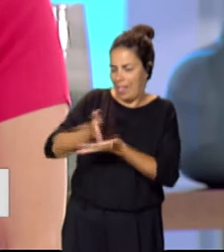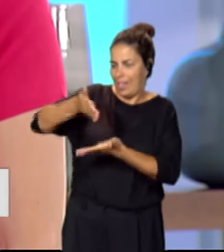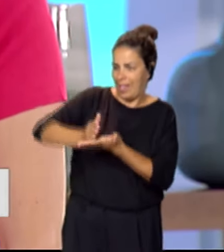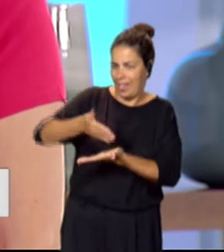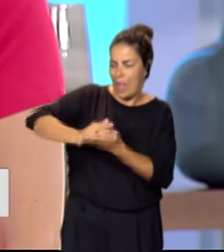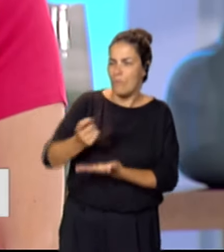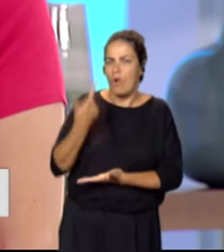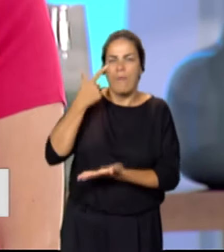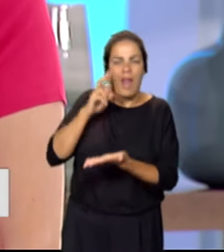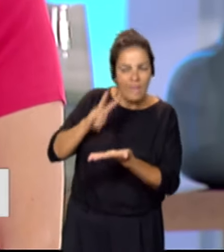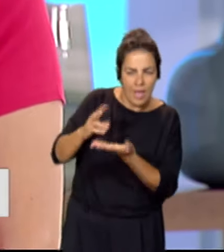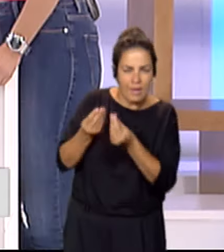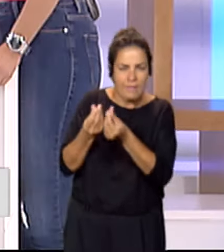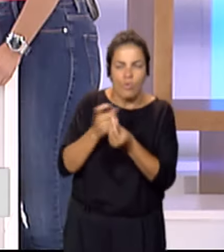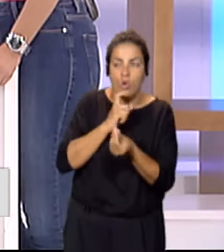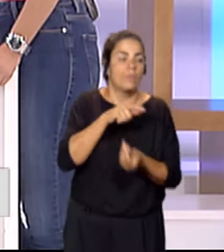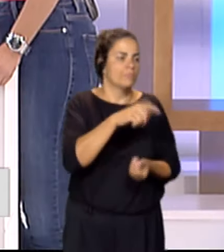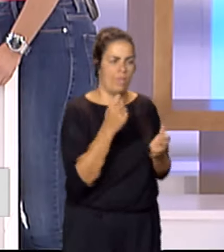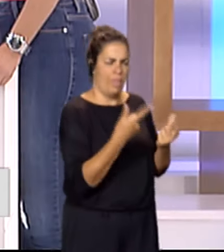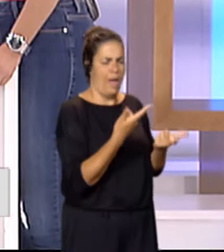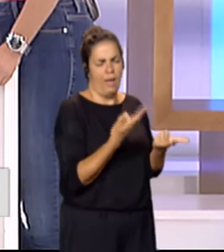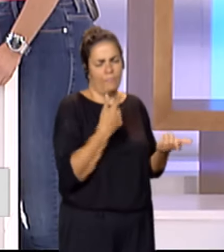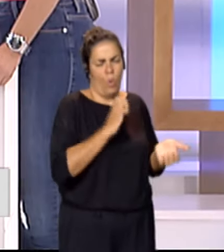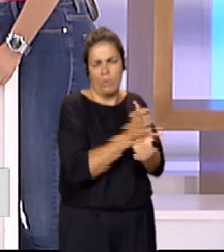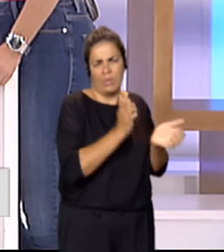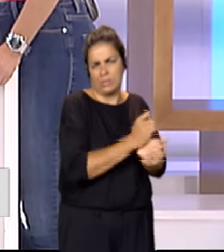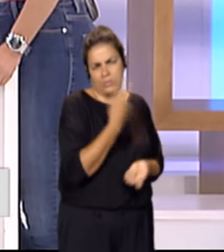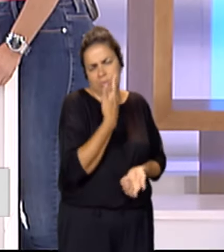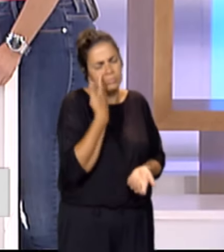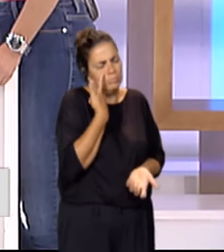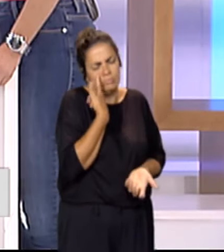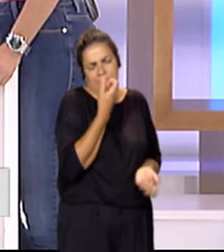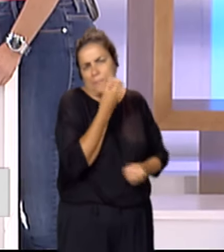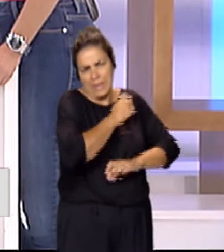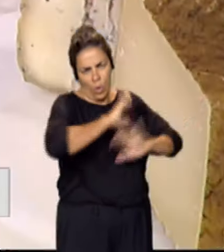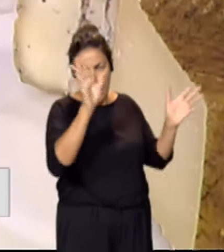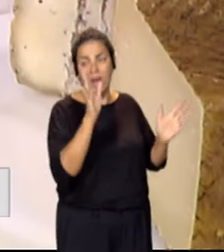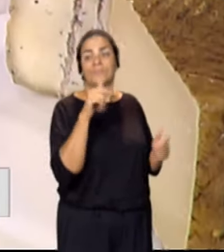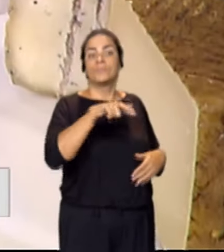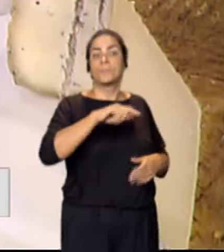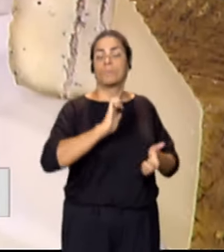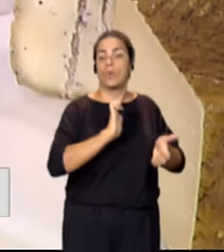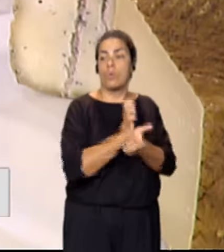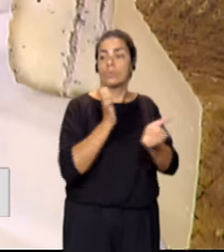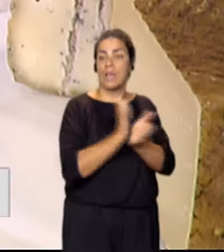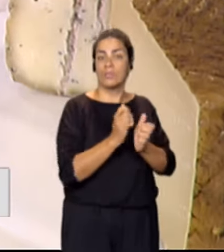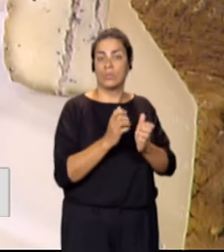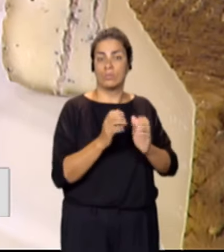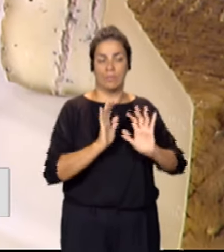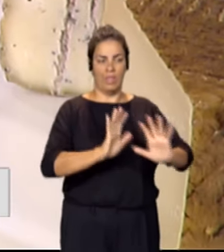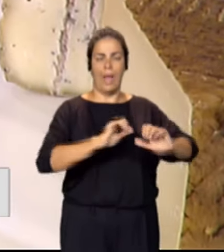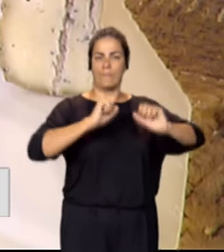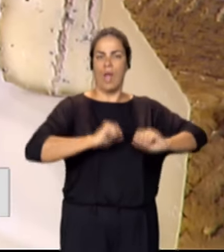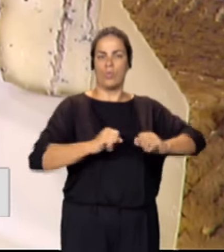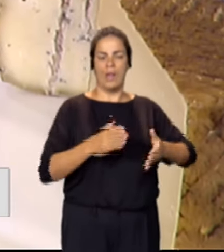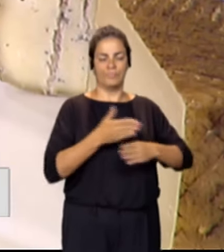también de la textura. Lo espectacular lo que es el queso, ¿no? Es un queso que se madura en tablas de madera, en